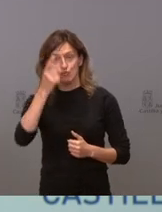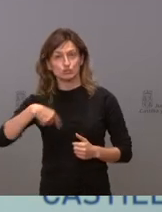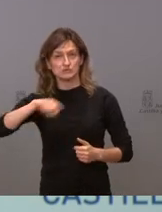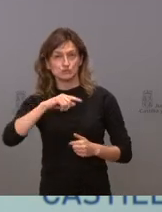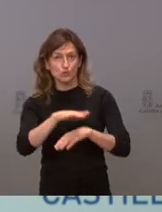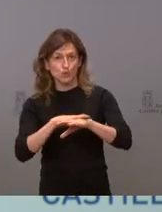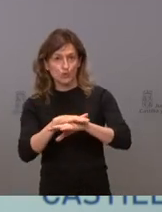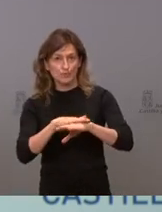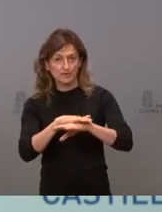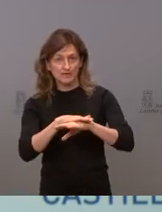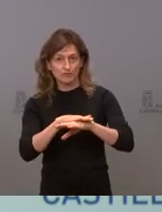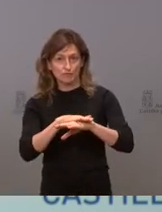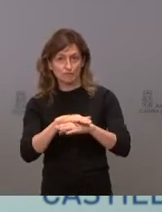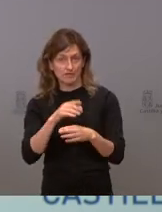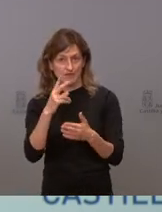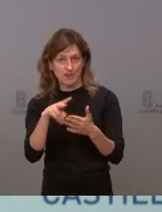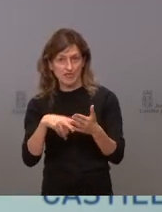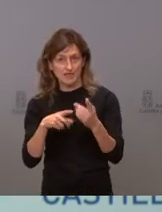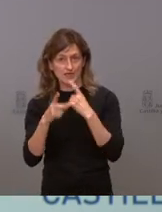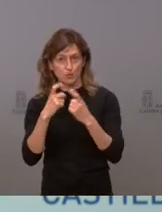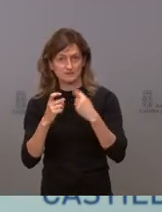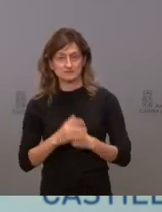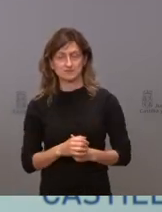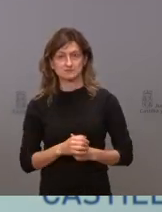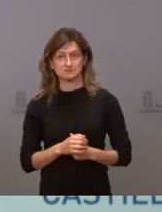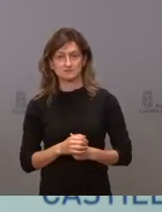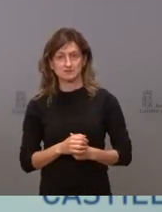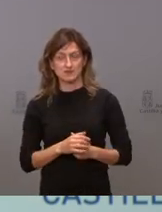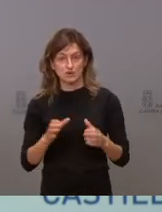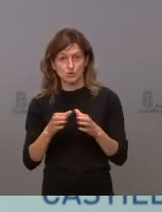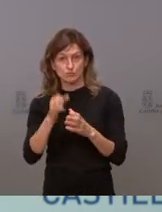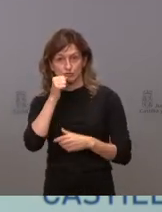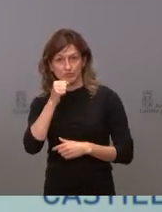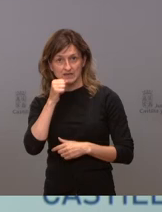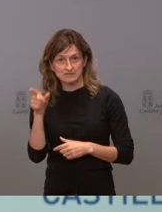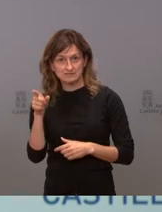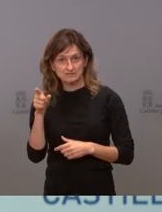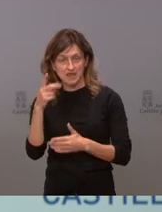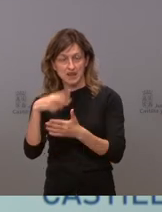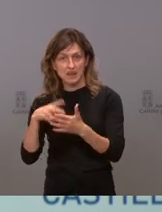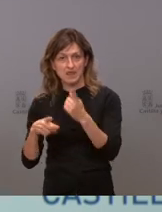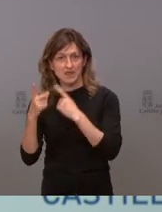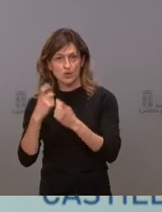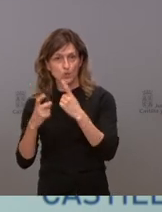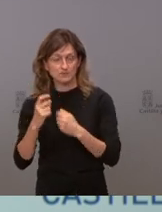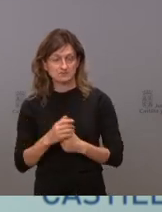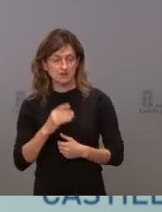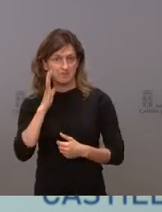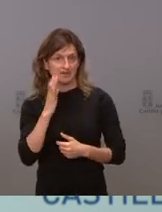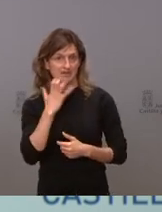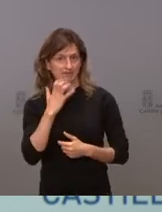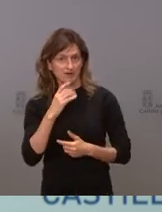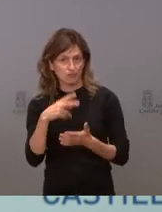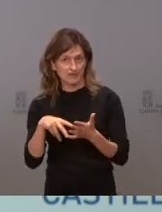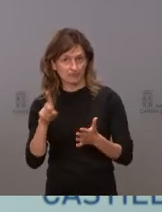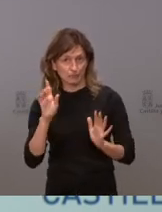lee las encuestas. Y yo creo que la gente en el Partido Socialista lee las encuestas. Me parecería raro que no